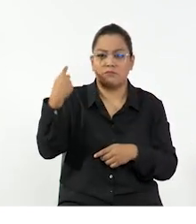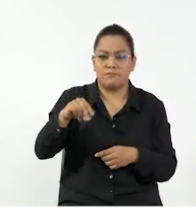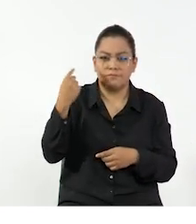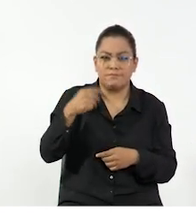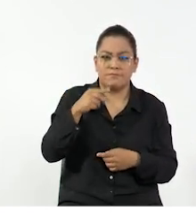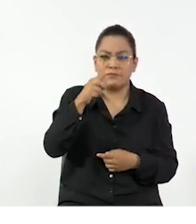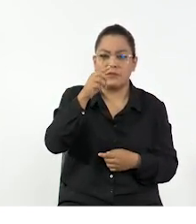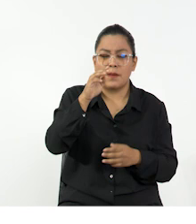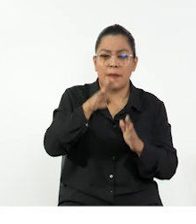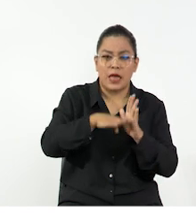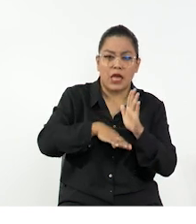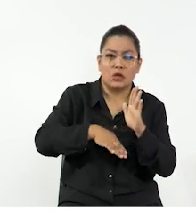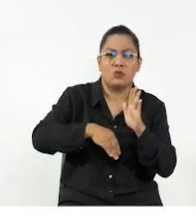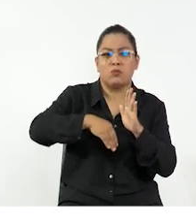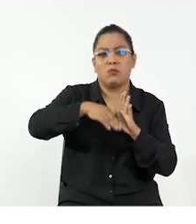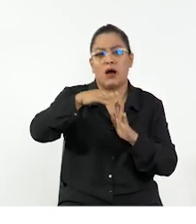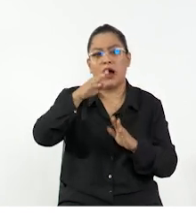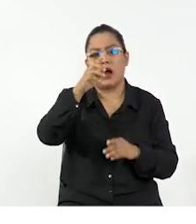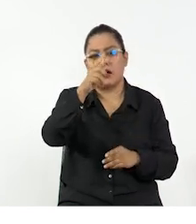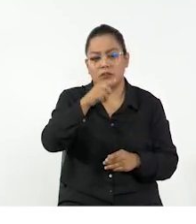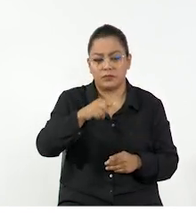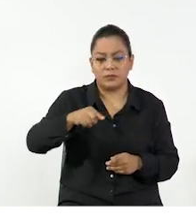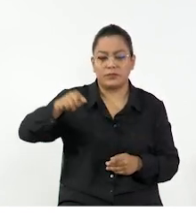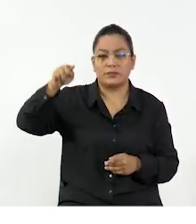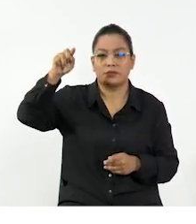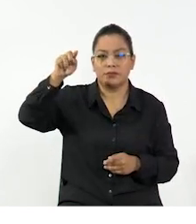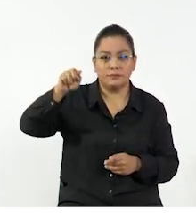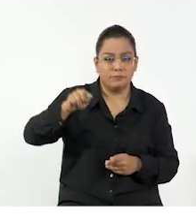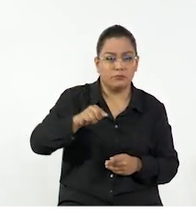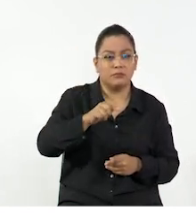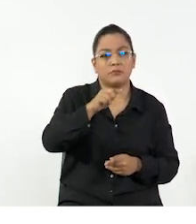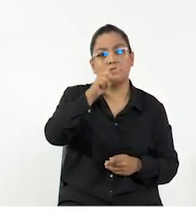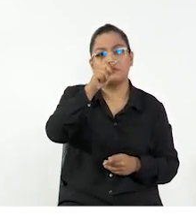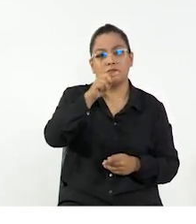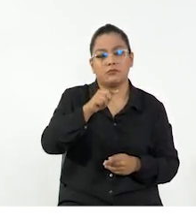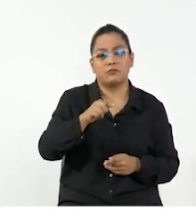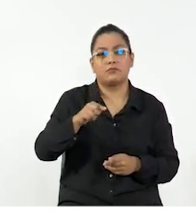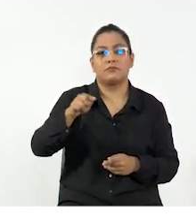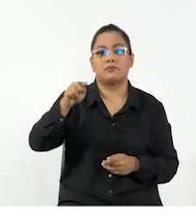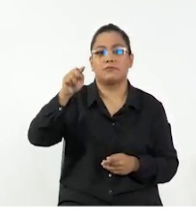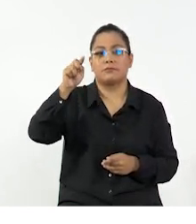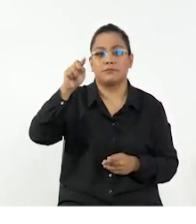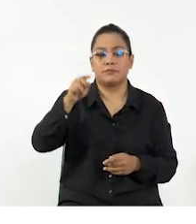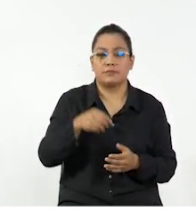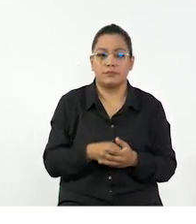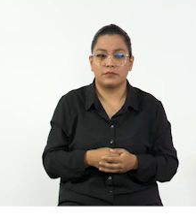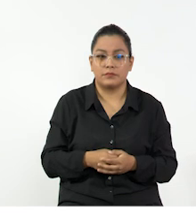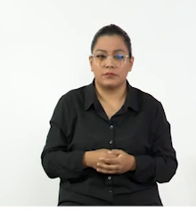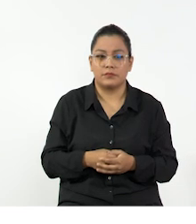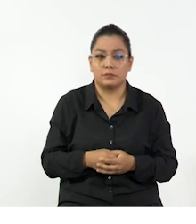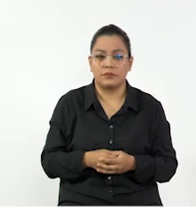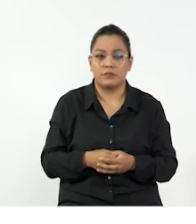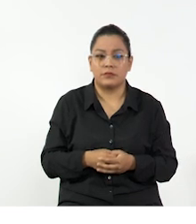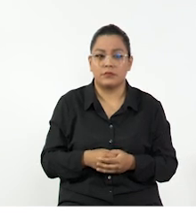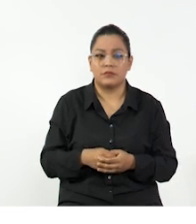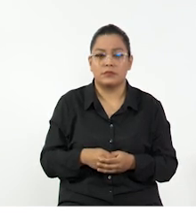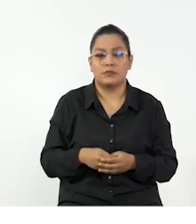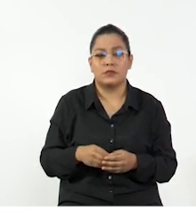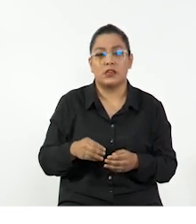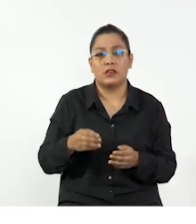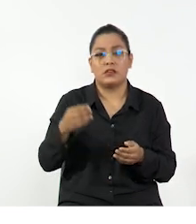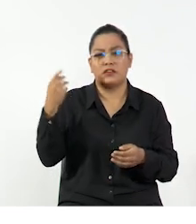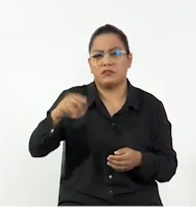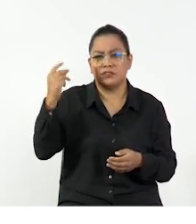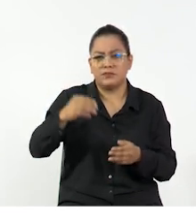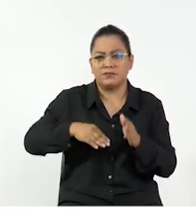cambiando su velocidad, disminuyendo. Cuando lo encontramos en los puntos más altos, su velocidad disminuye. En la